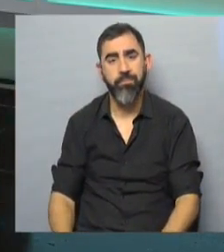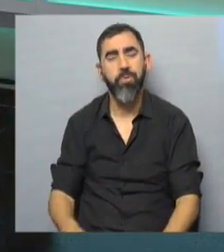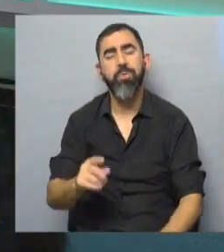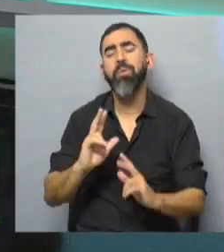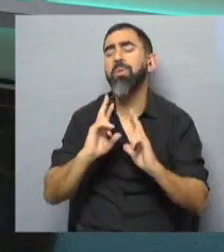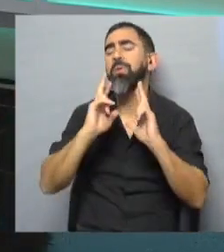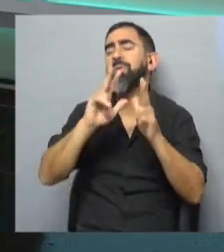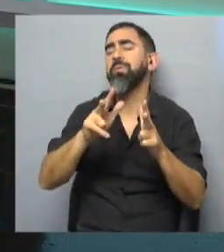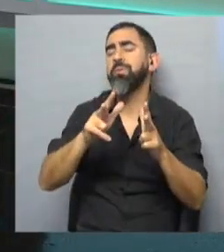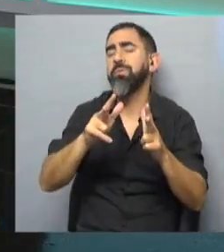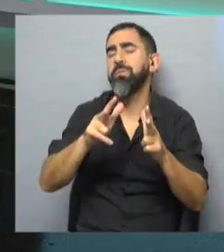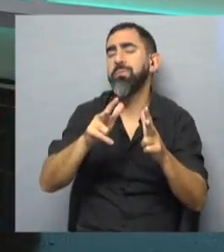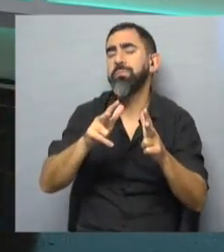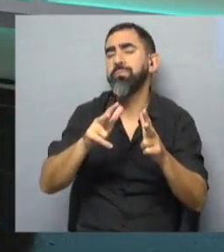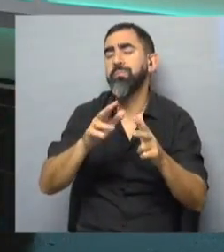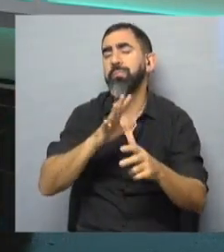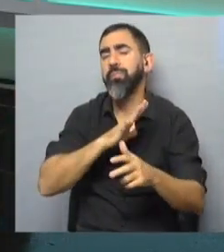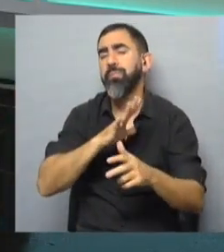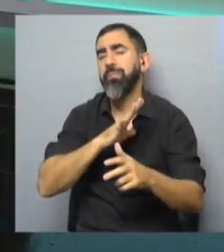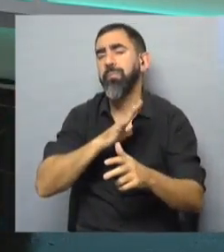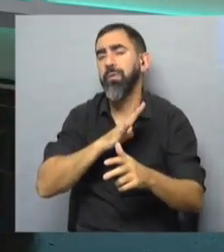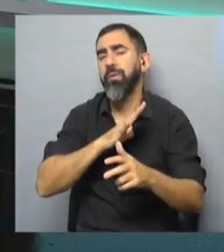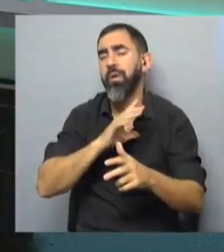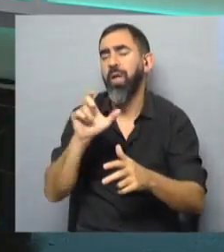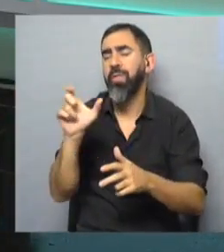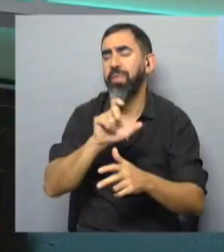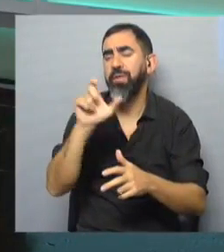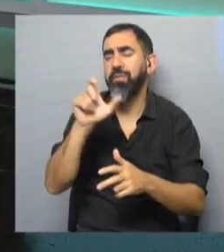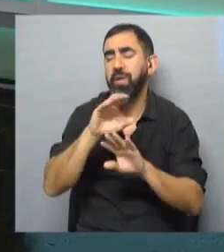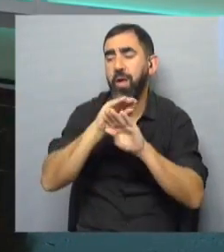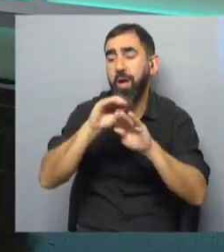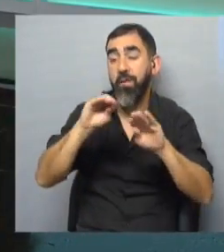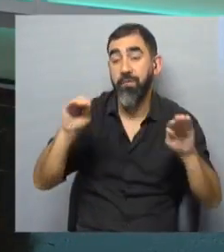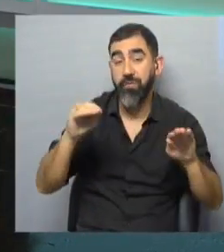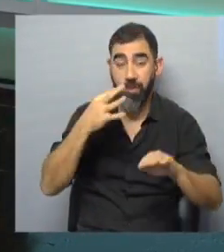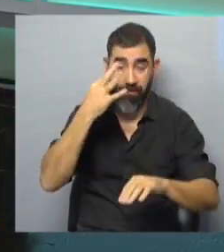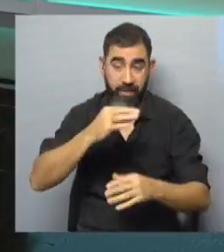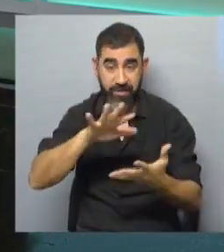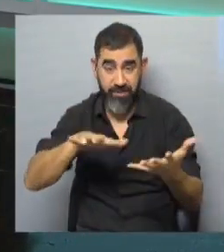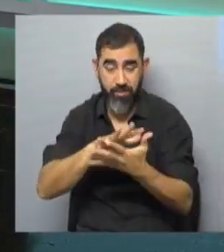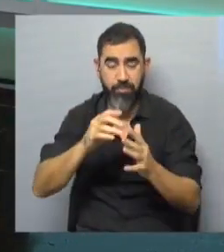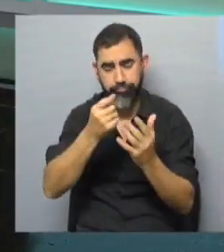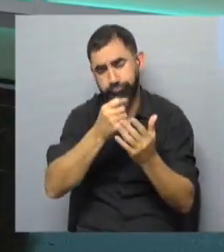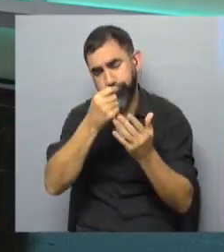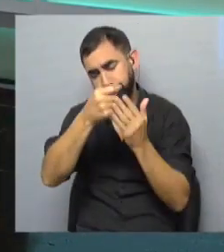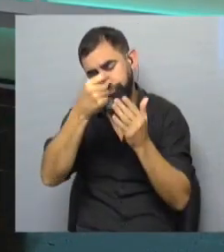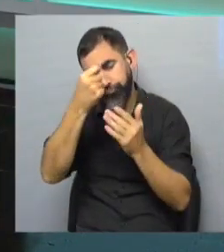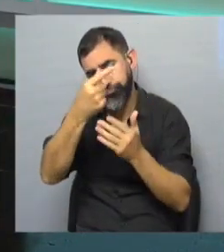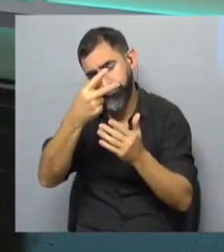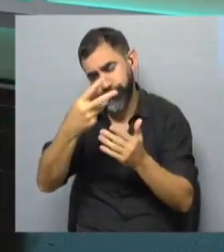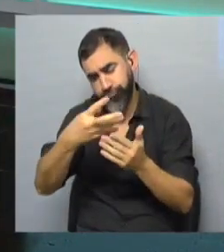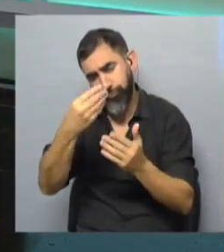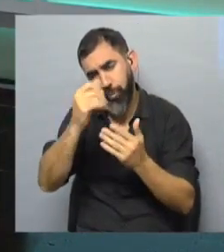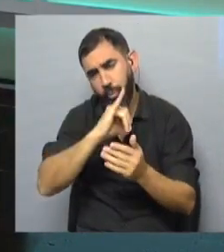decía que, bueno, existe una gran distancia entre los anuncios y la realidad. Usted estaba enumerando allí cuáles de alguna